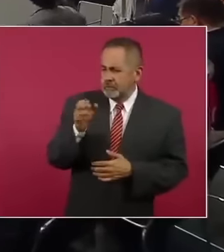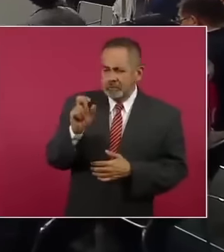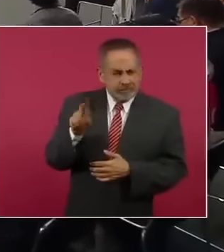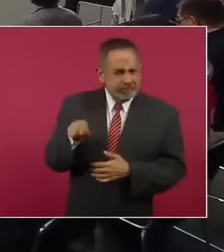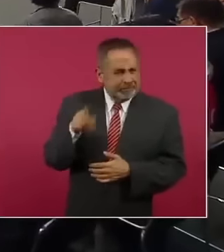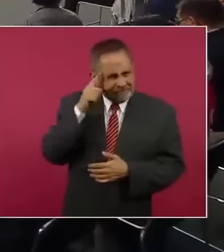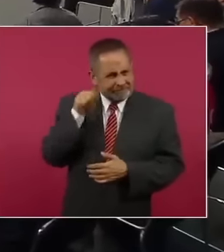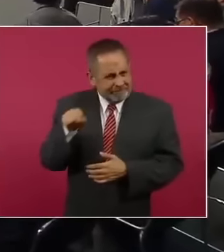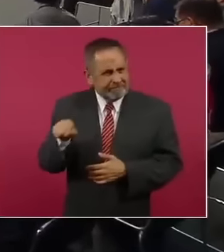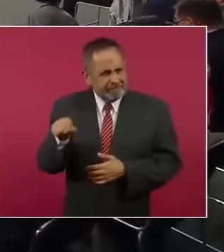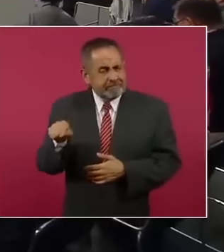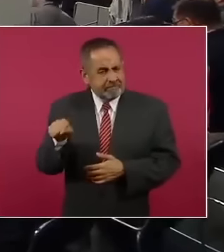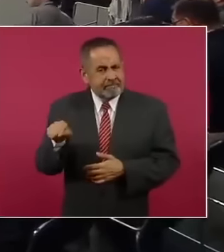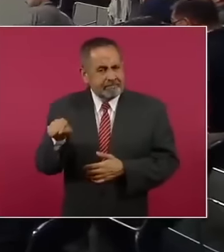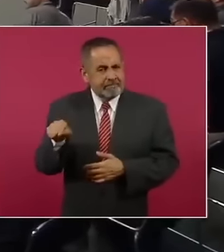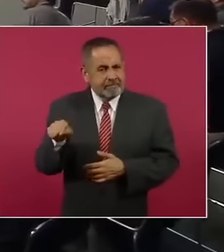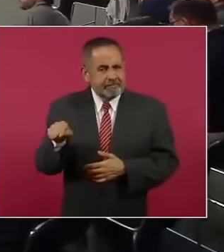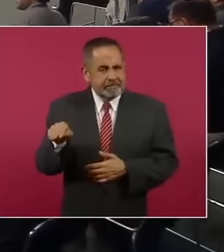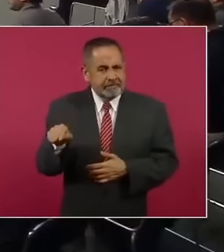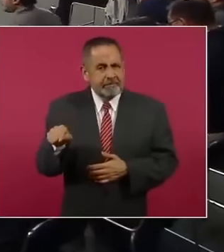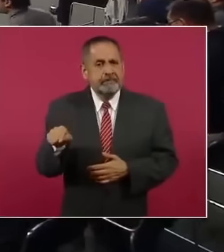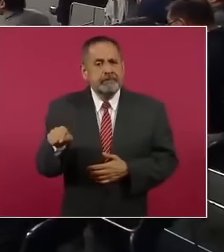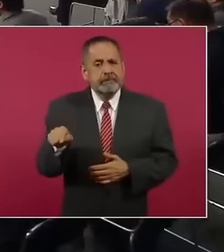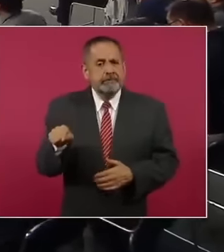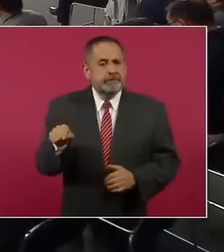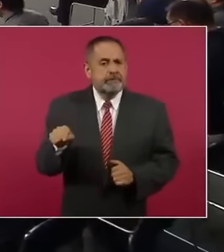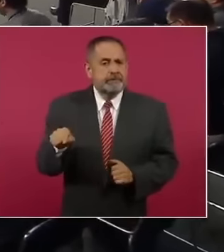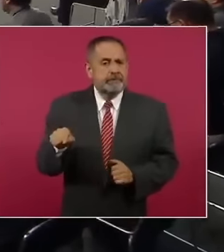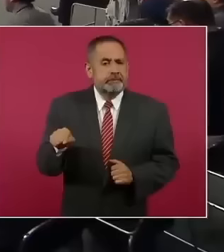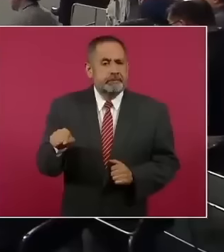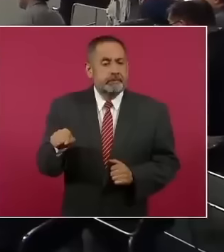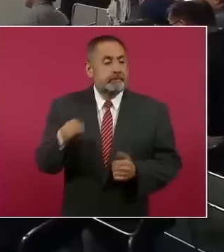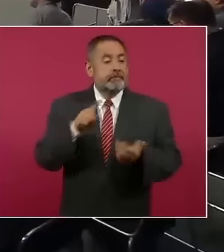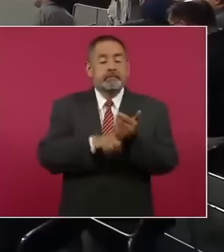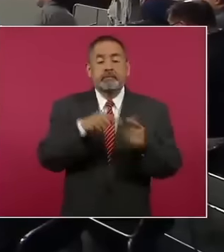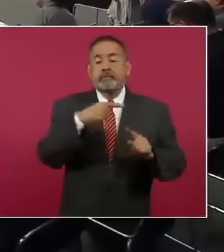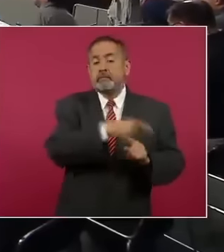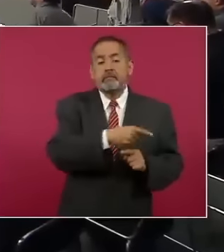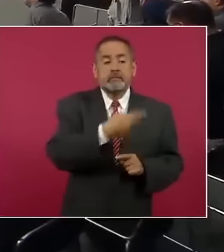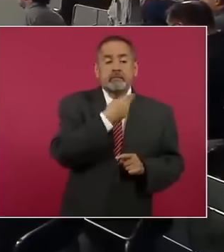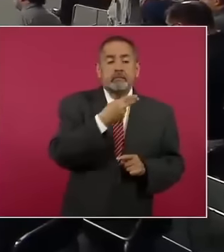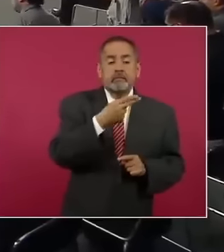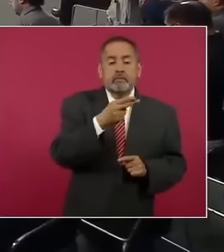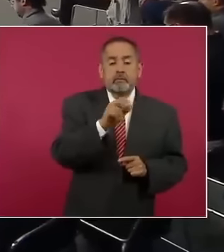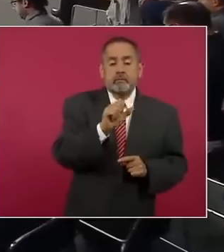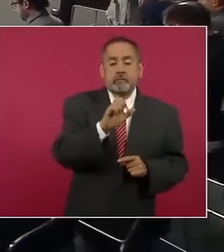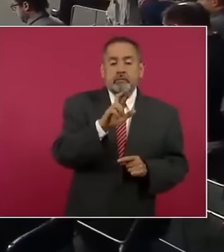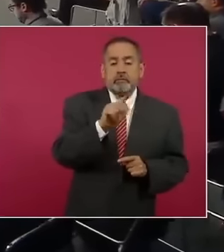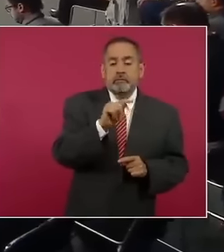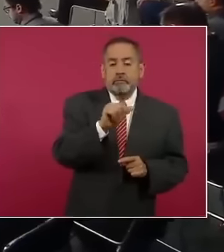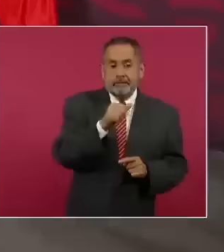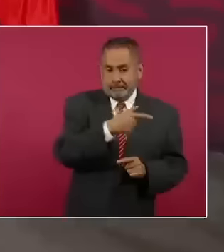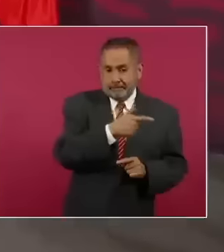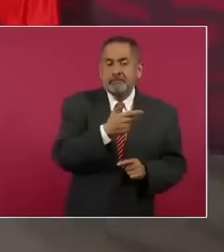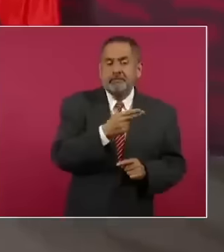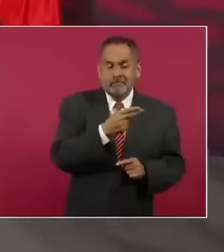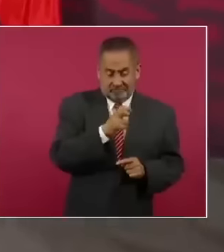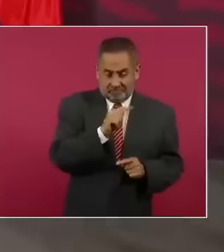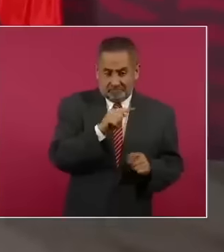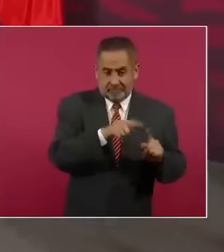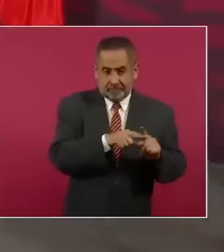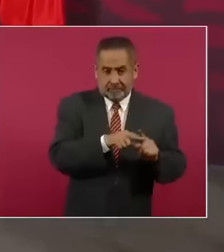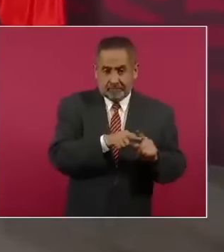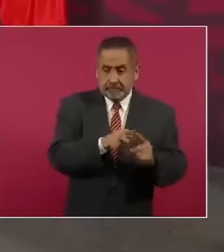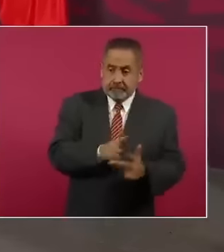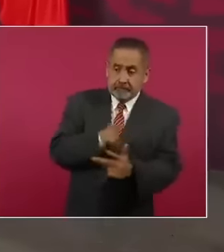este huerta, antes del